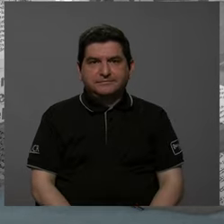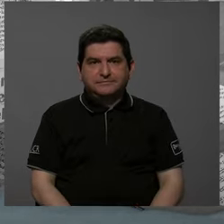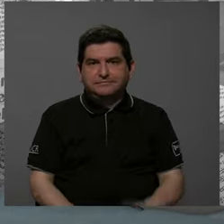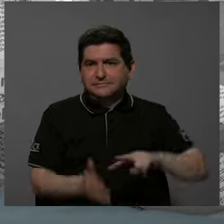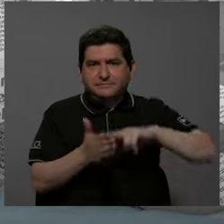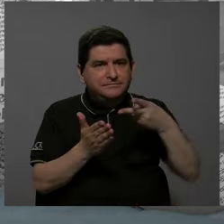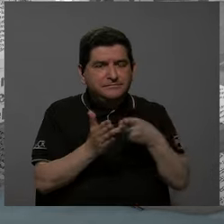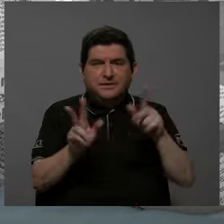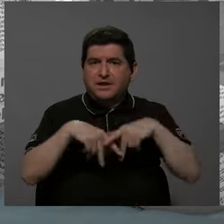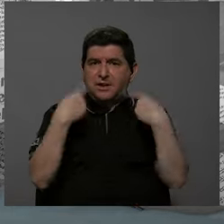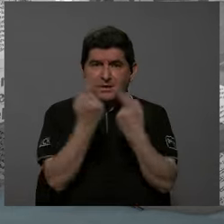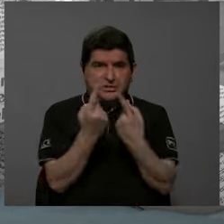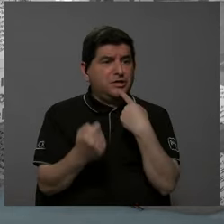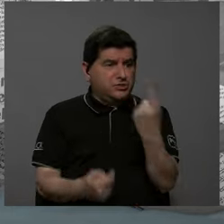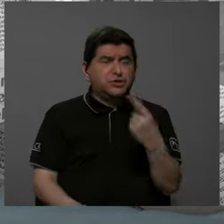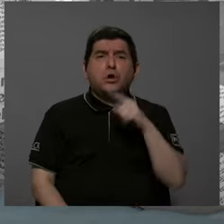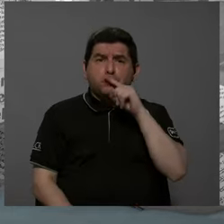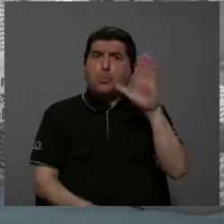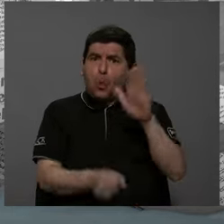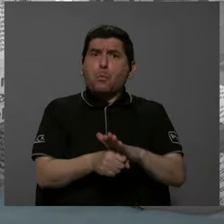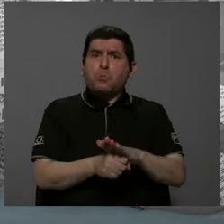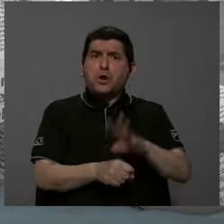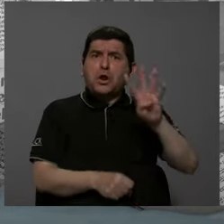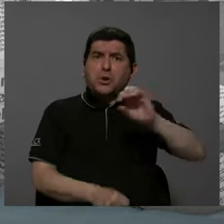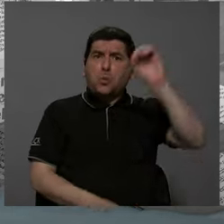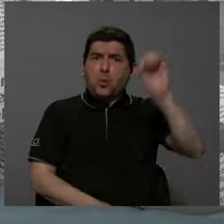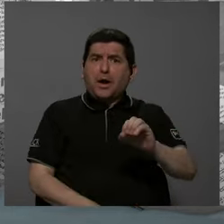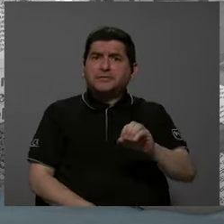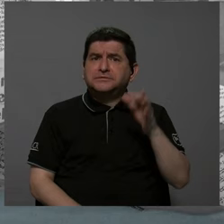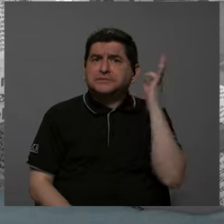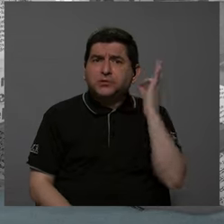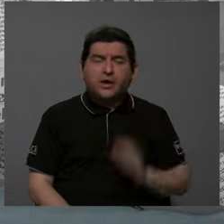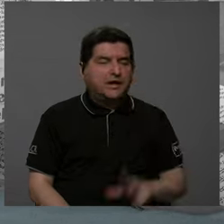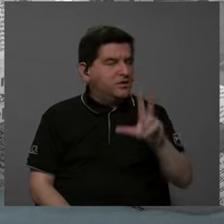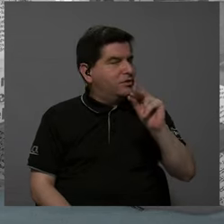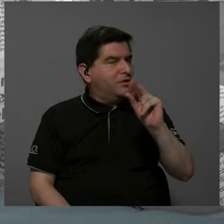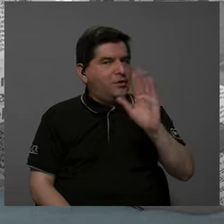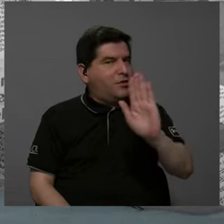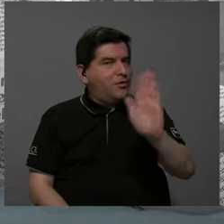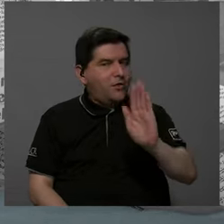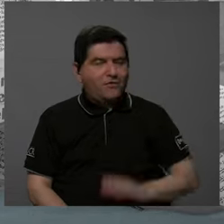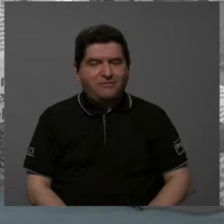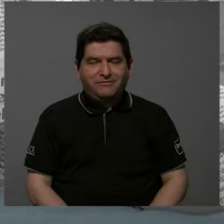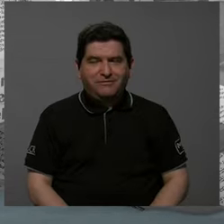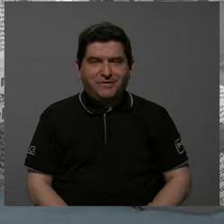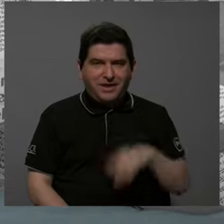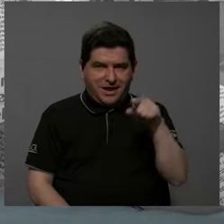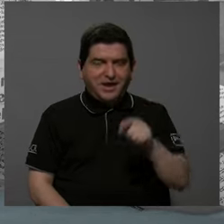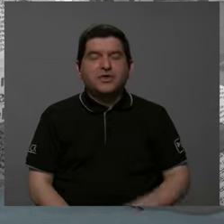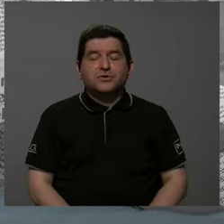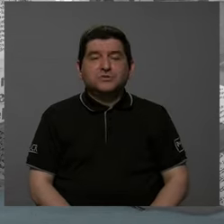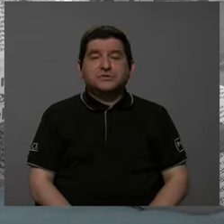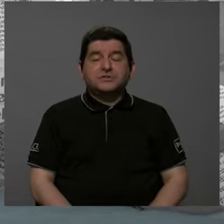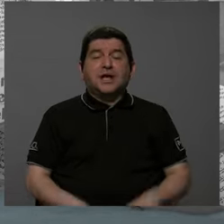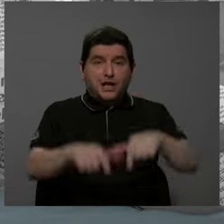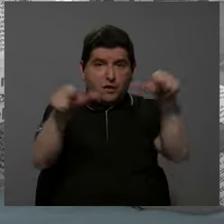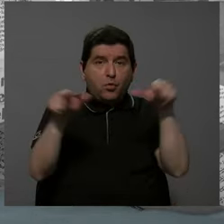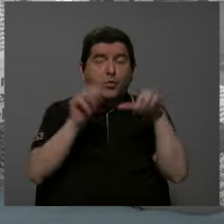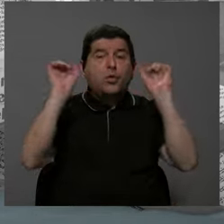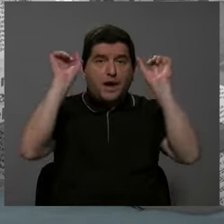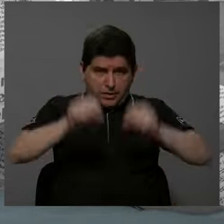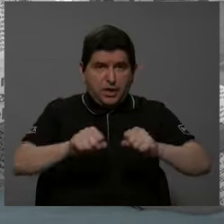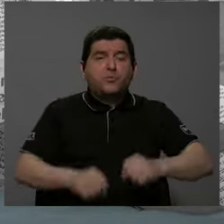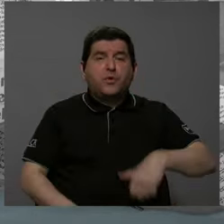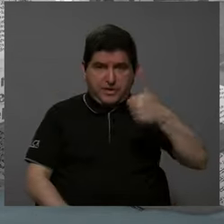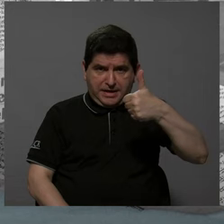entonces los partidos decían, y cumplimos, porque el 40% son mujeres. Entonces, no. Ya después dijeron, no señor, tiene que ser en puestos elegibles, no solo 40%,